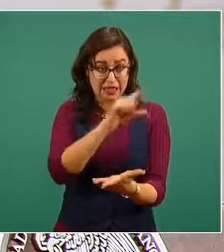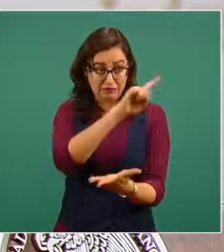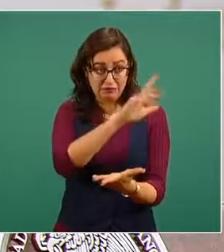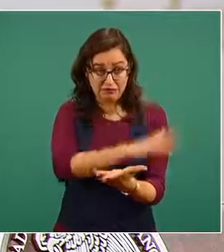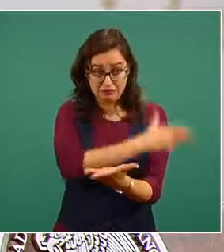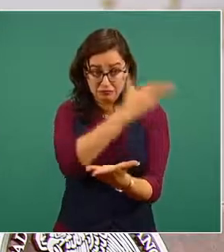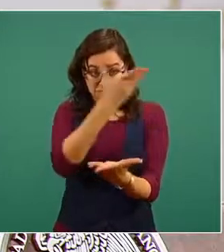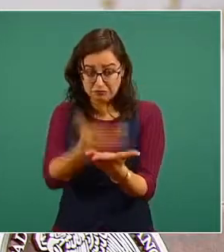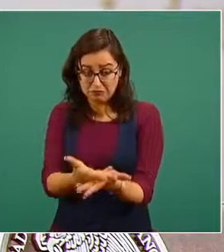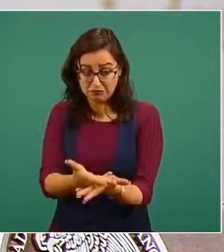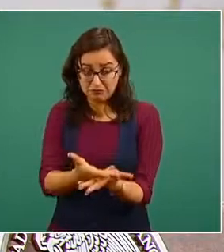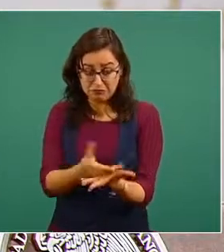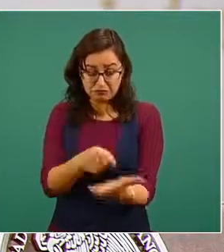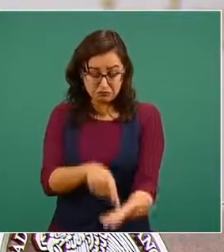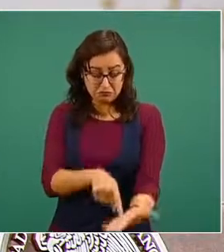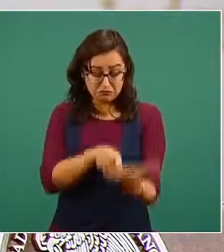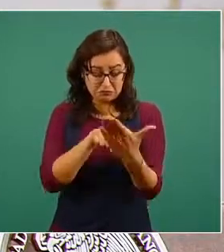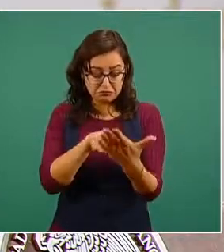por la agencia